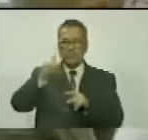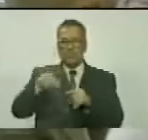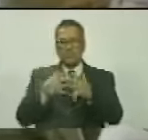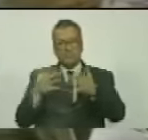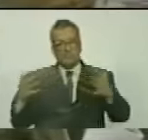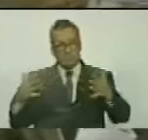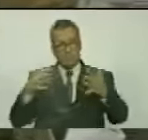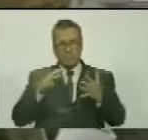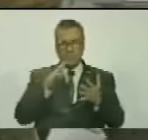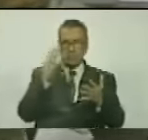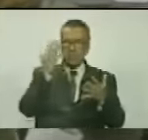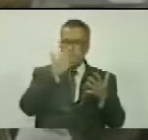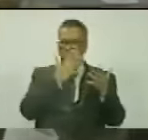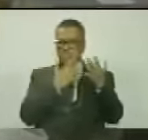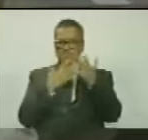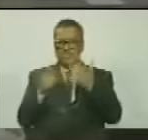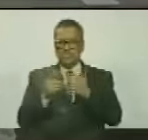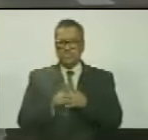gran contraste!